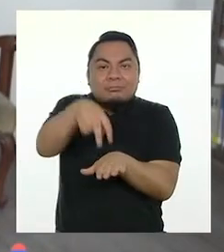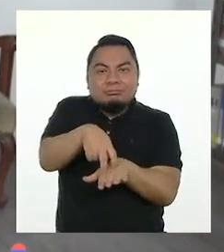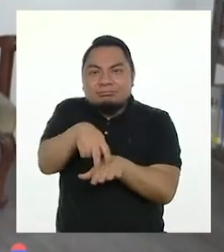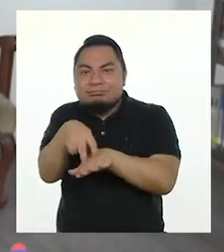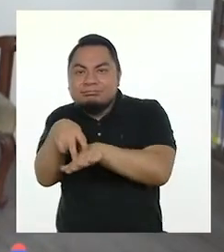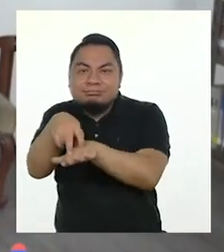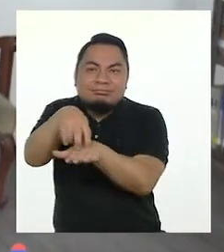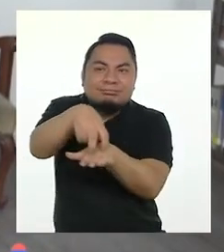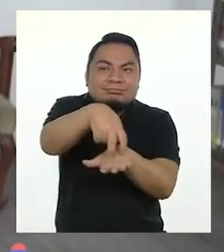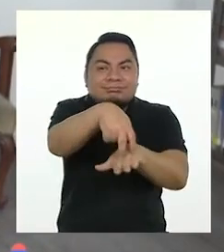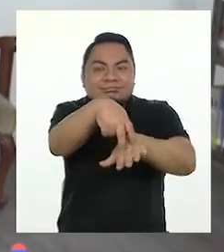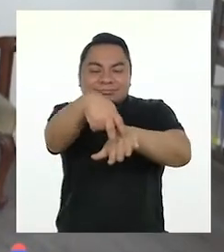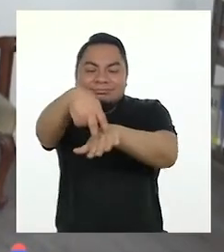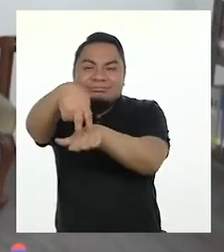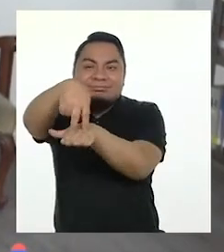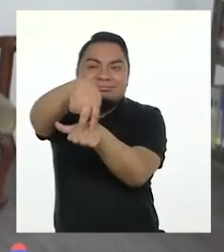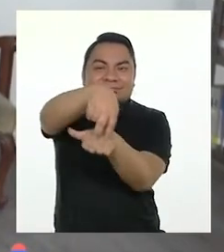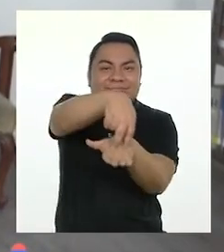¡Estamos en bajada!